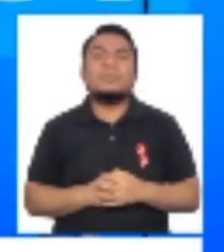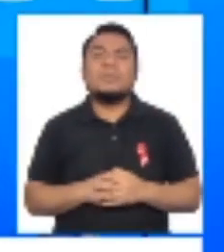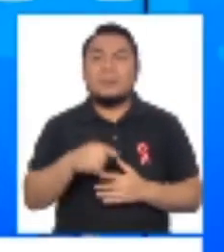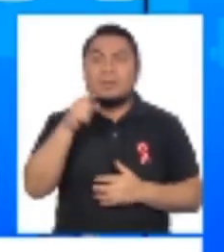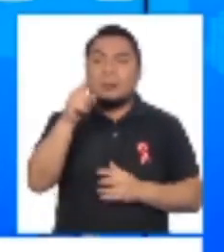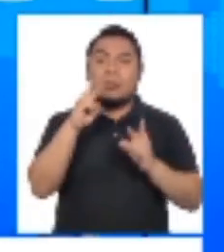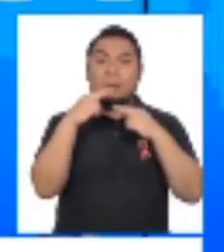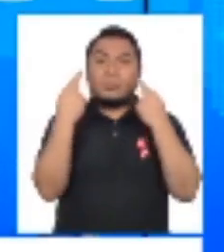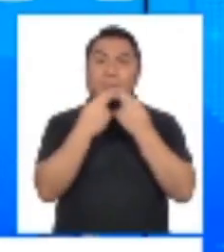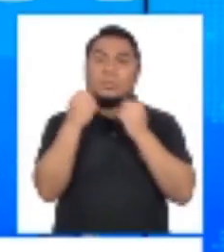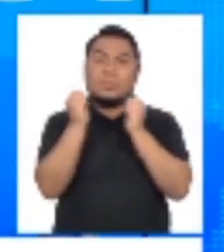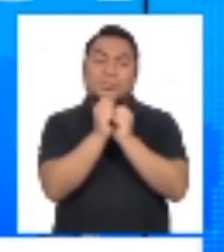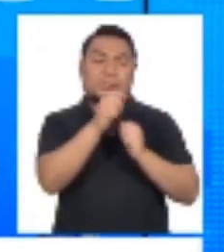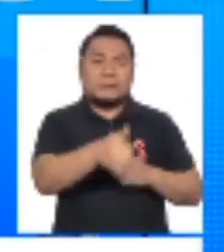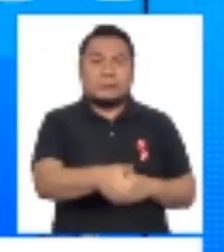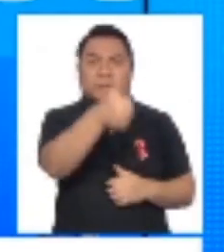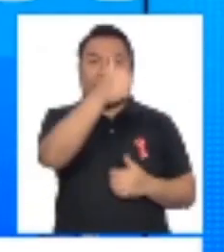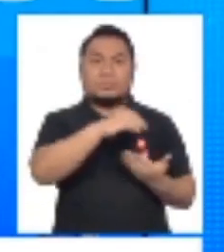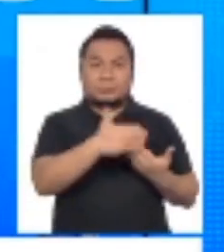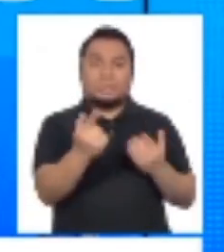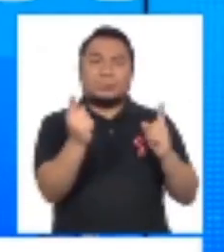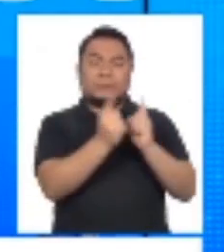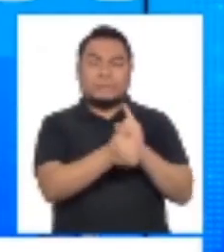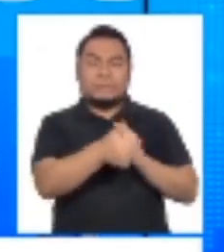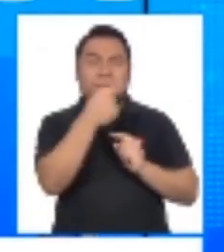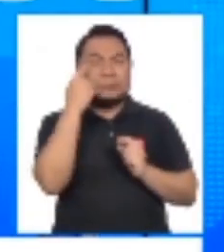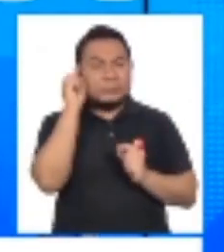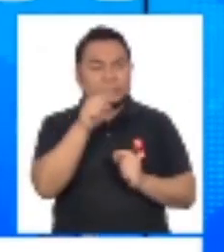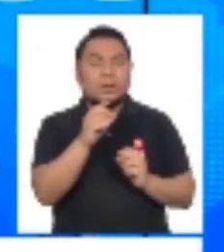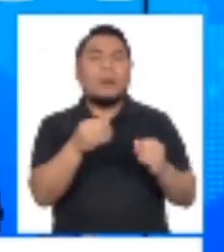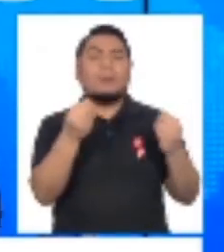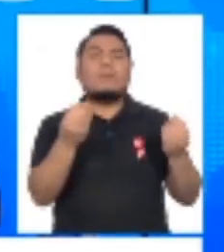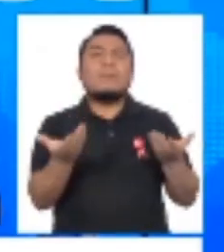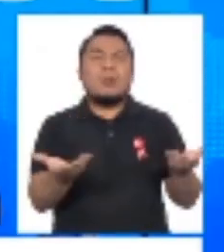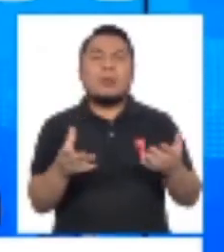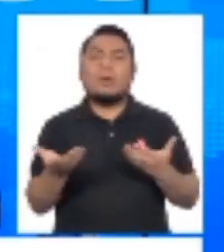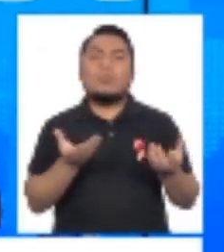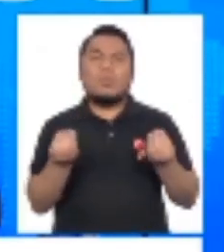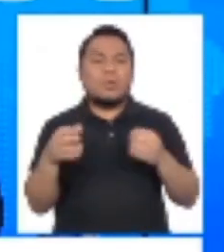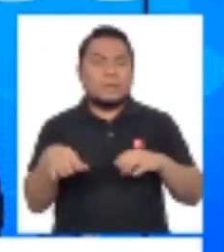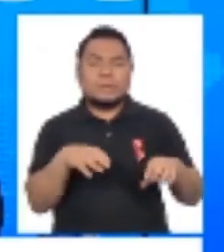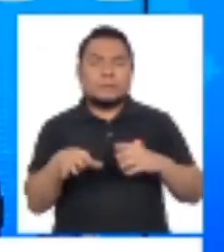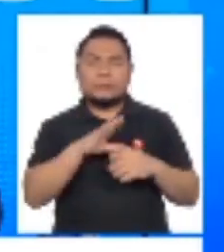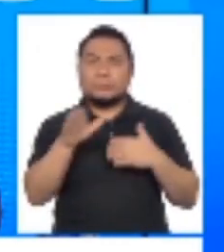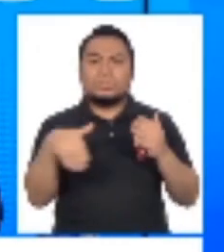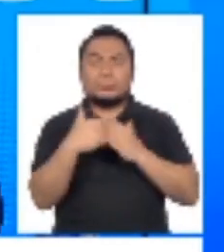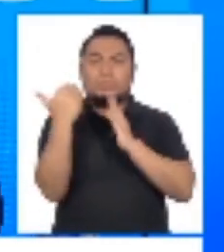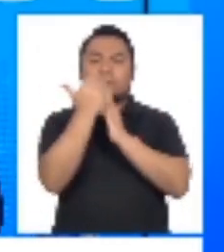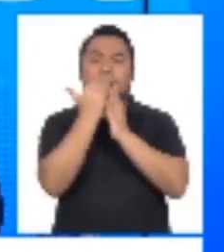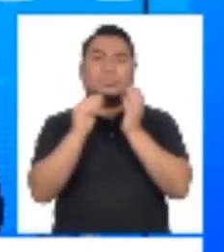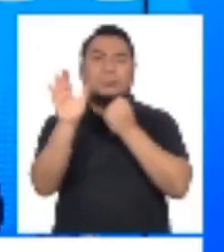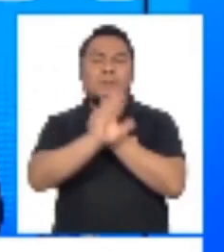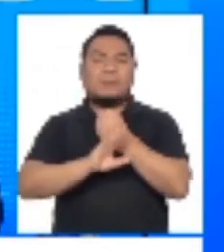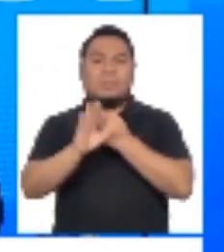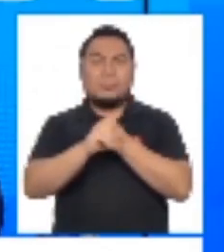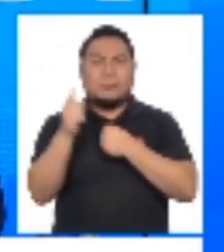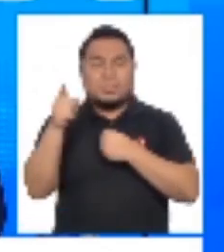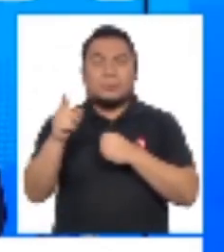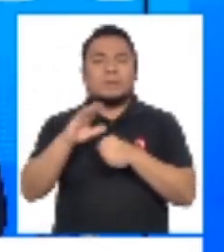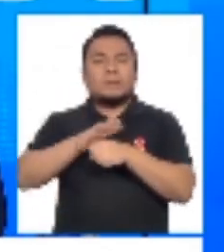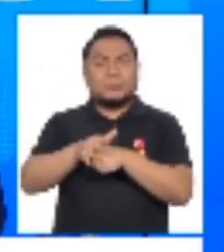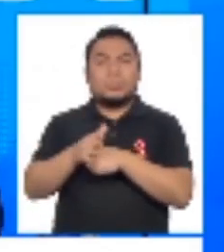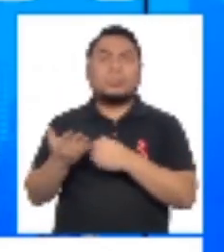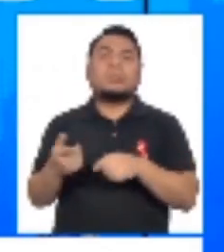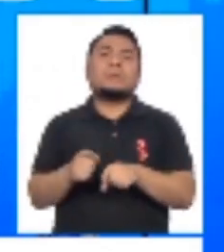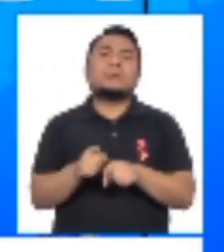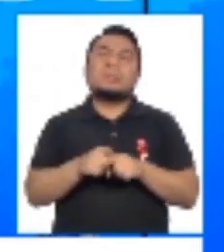se va a reunir con las autoridades y se va a ver, pues, en primera mano cómo se están llevando, pues, todas las medidas de prevención al COVID.